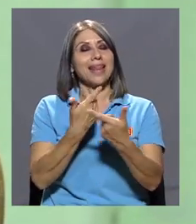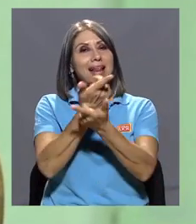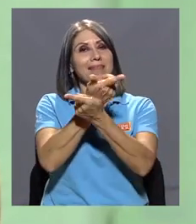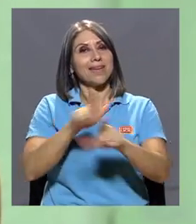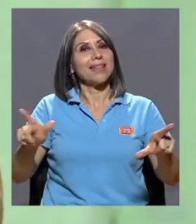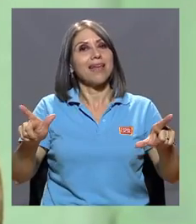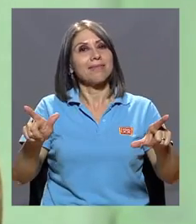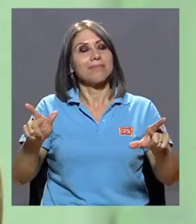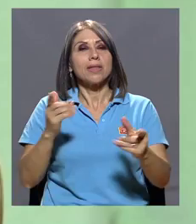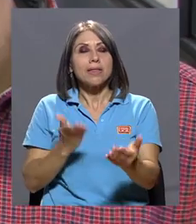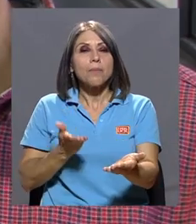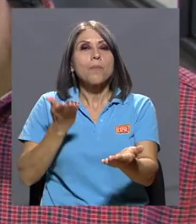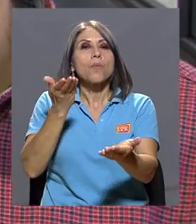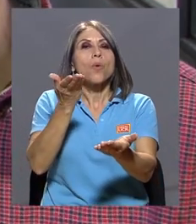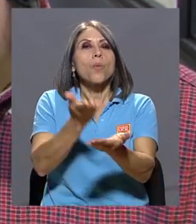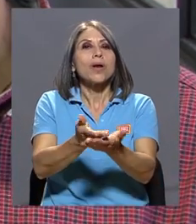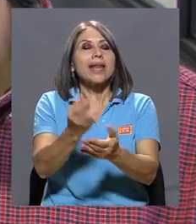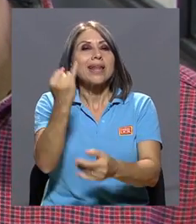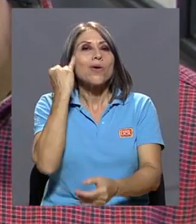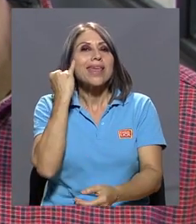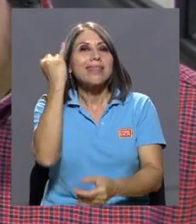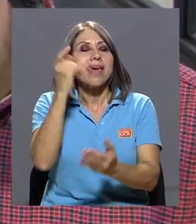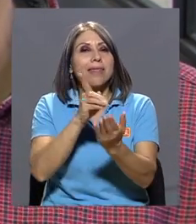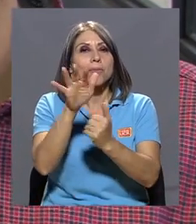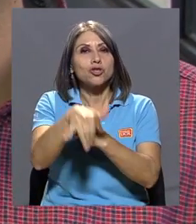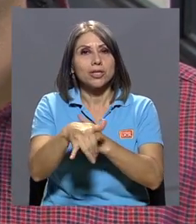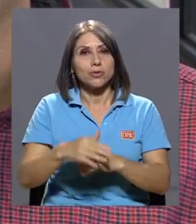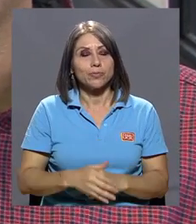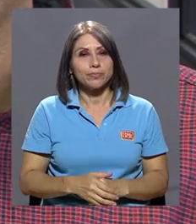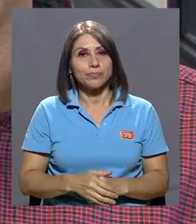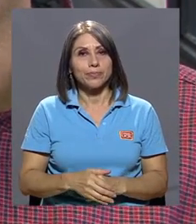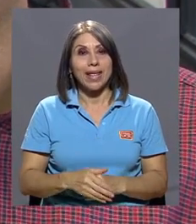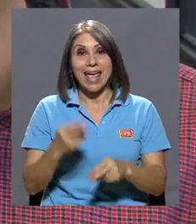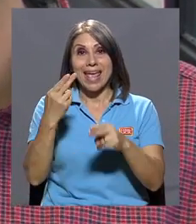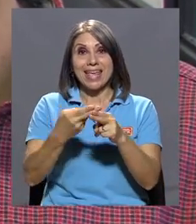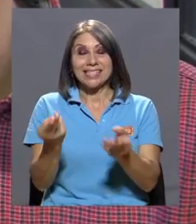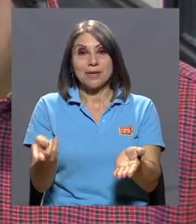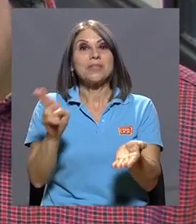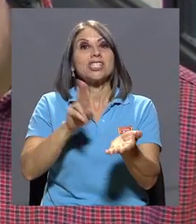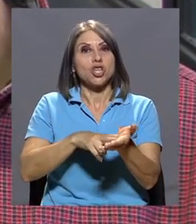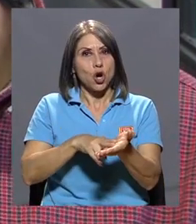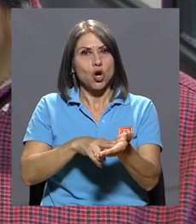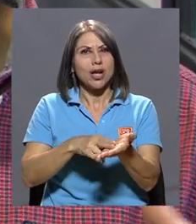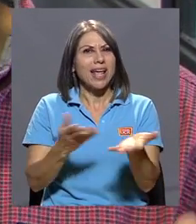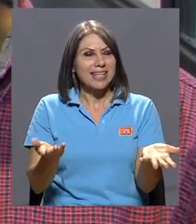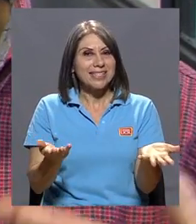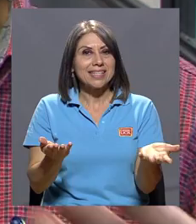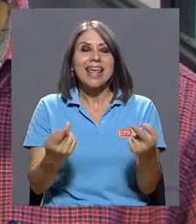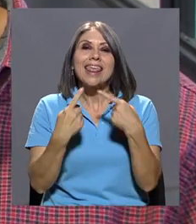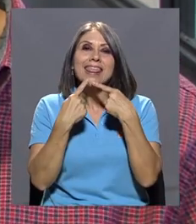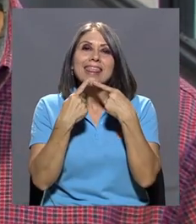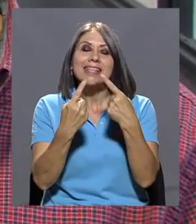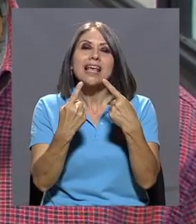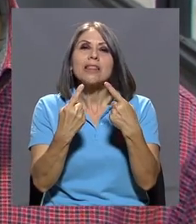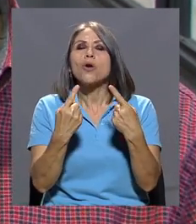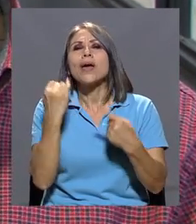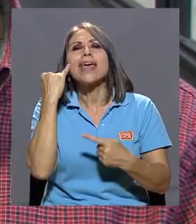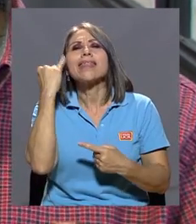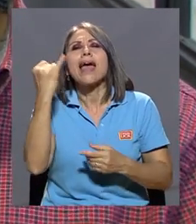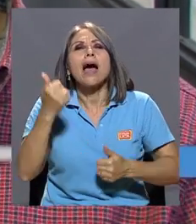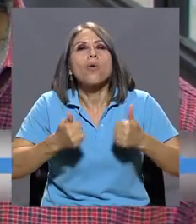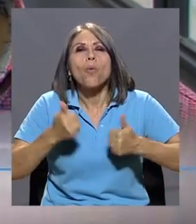libertad de proponer una idea de proyecto. La inscripción que hacen es indicando cuál es la idea